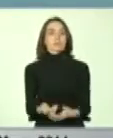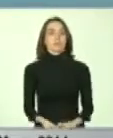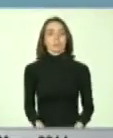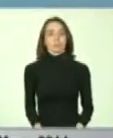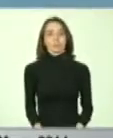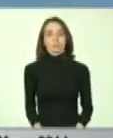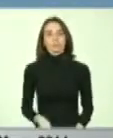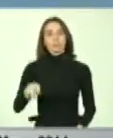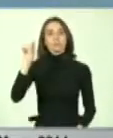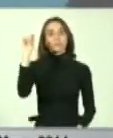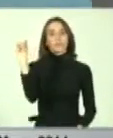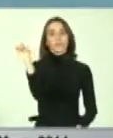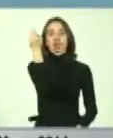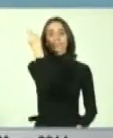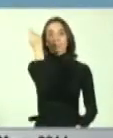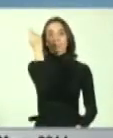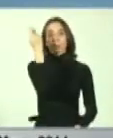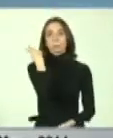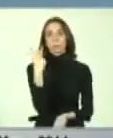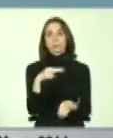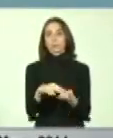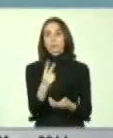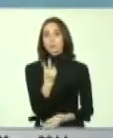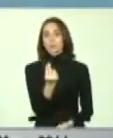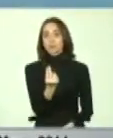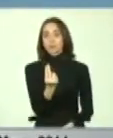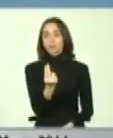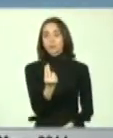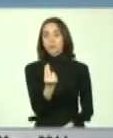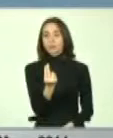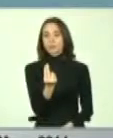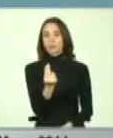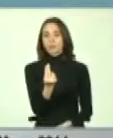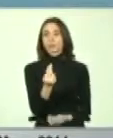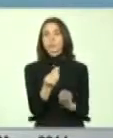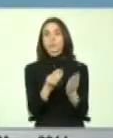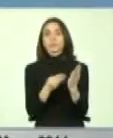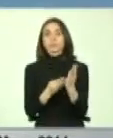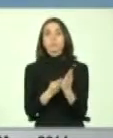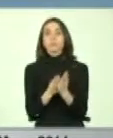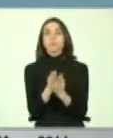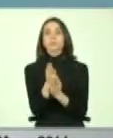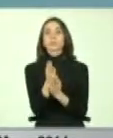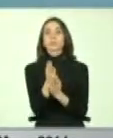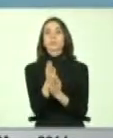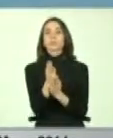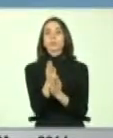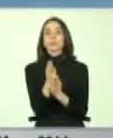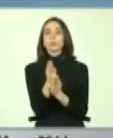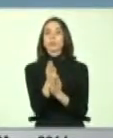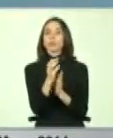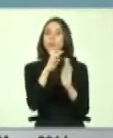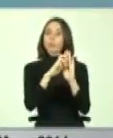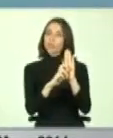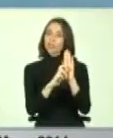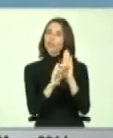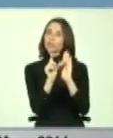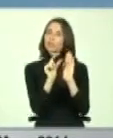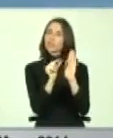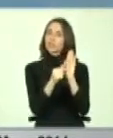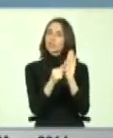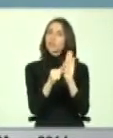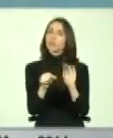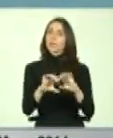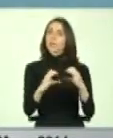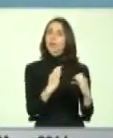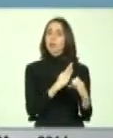En septiembre del año 2012 comenzó como un pequeño proyecto para abrir las puertas a la Cámara